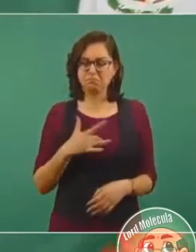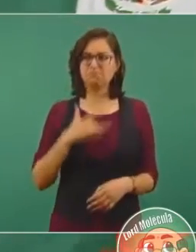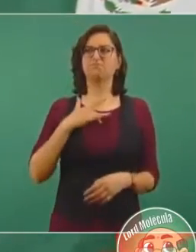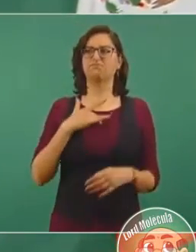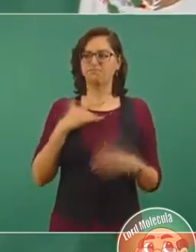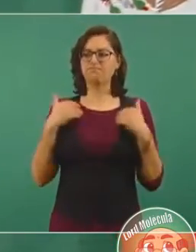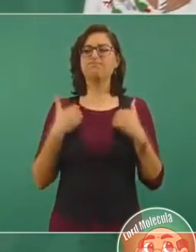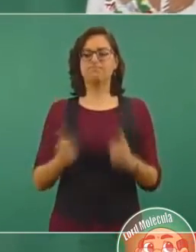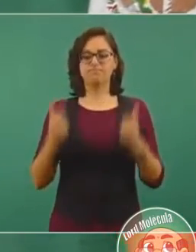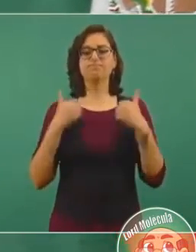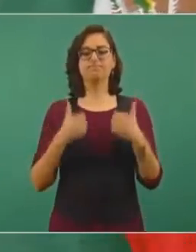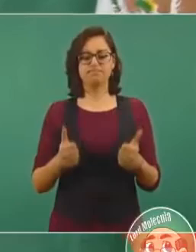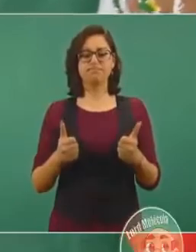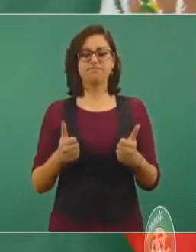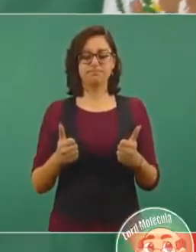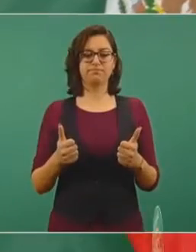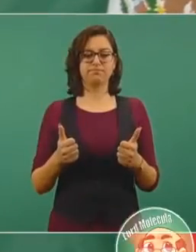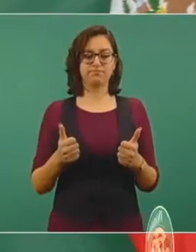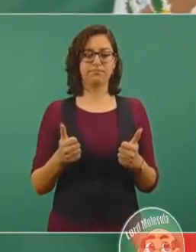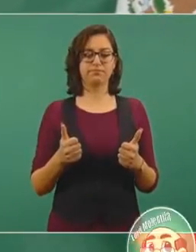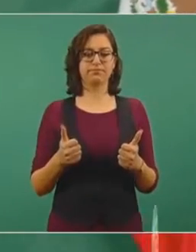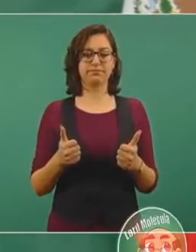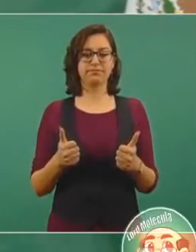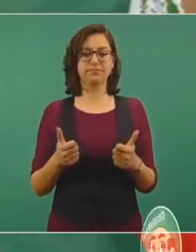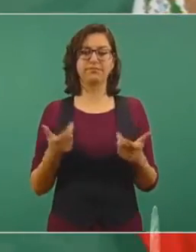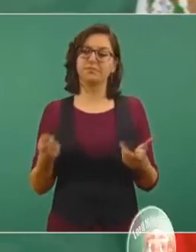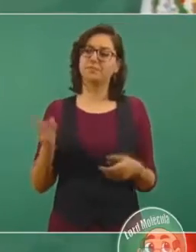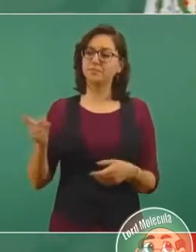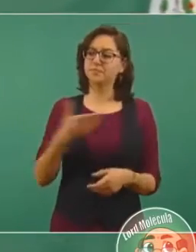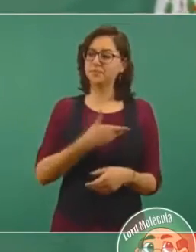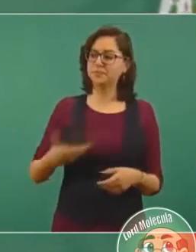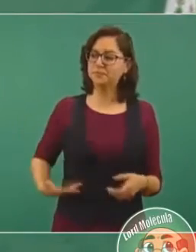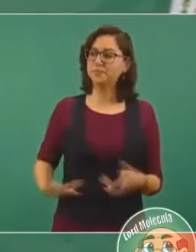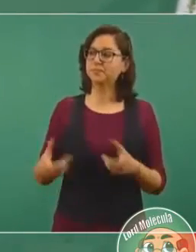y además amigo del presidente.